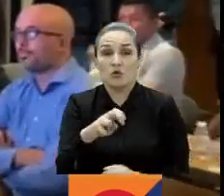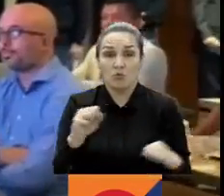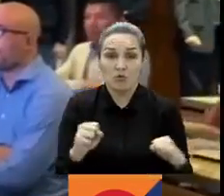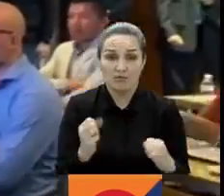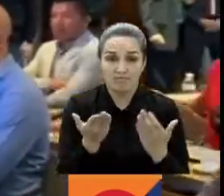-7.